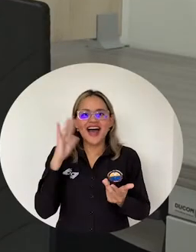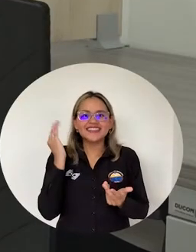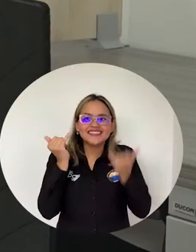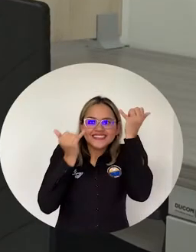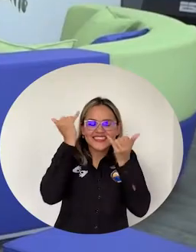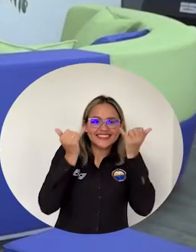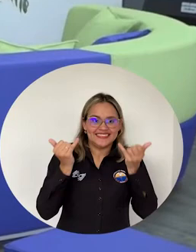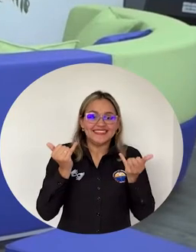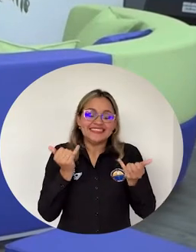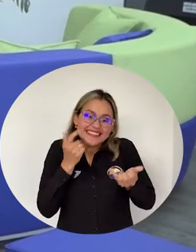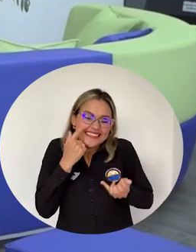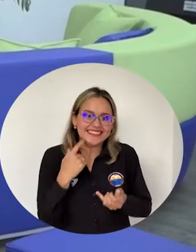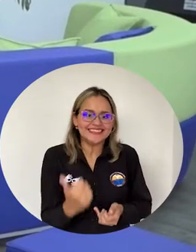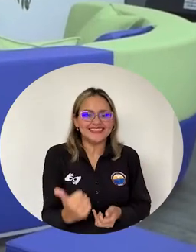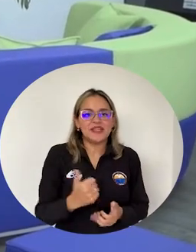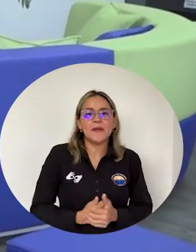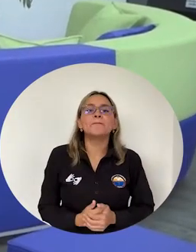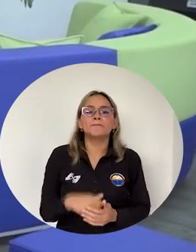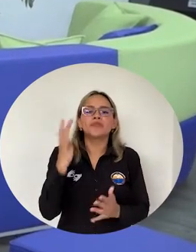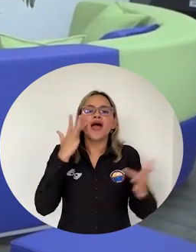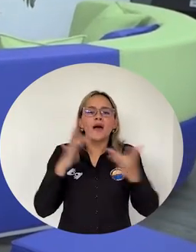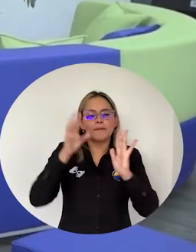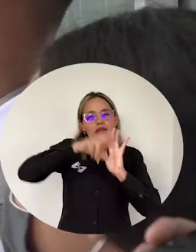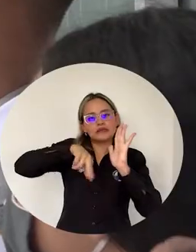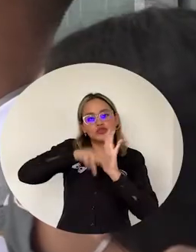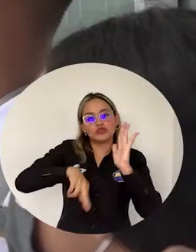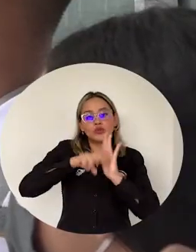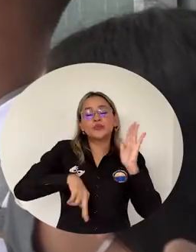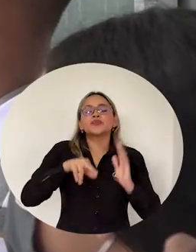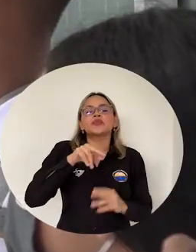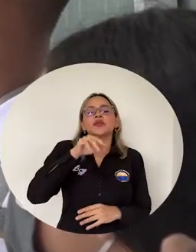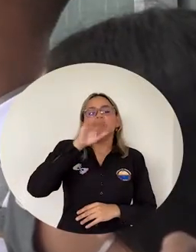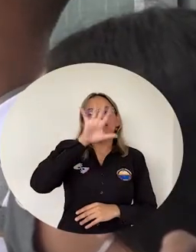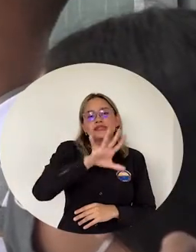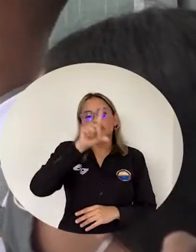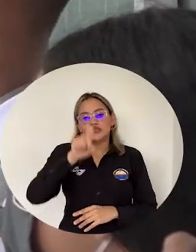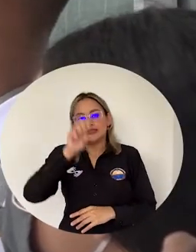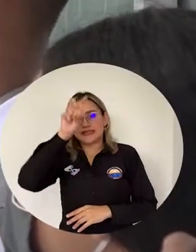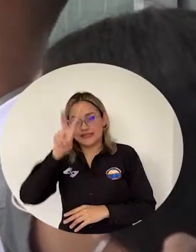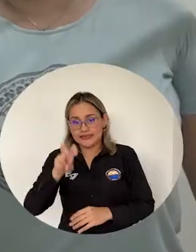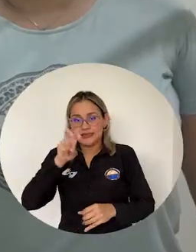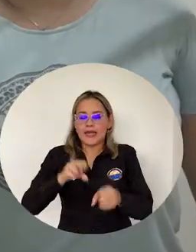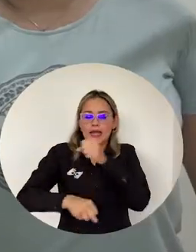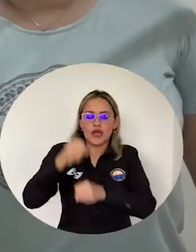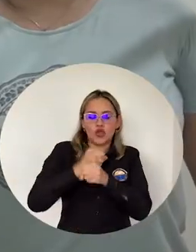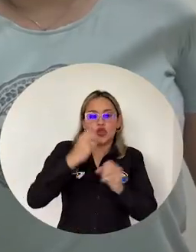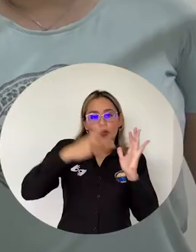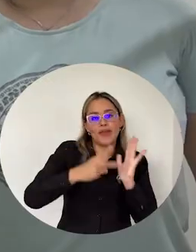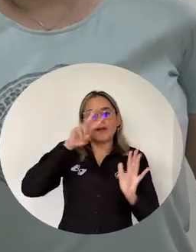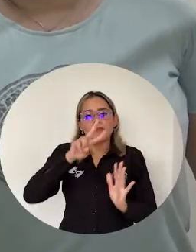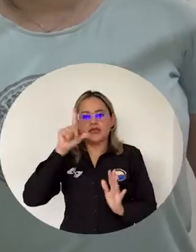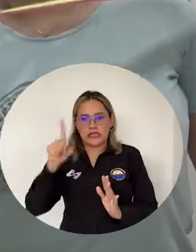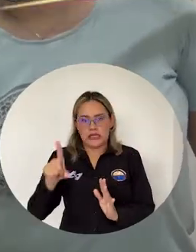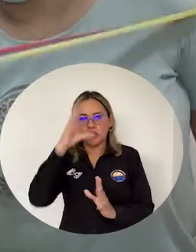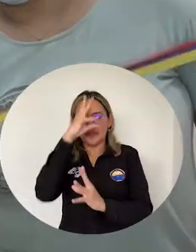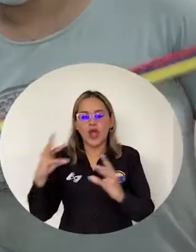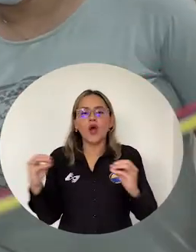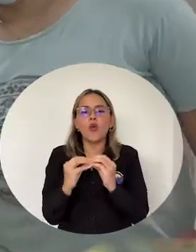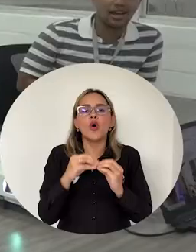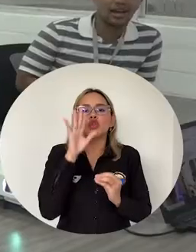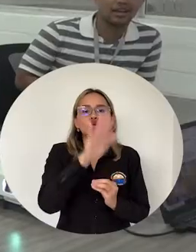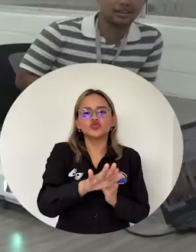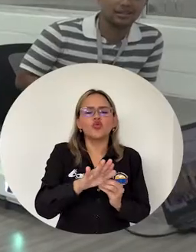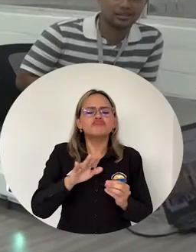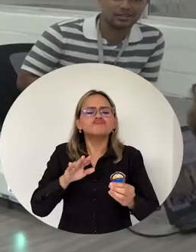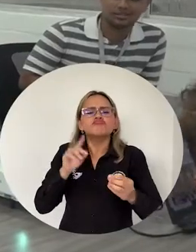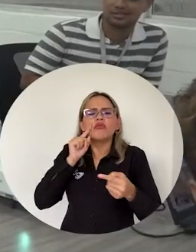crear La entrega del centro se enmarca en la resolución rectoral número 567 de 2021 Por la cual se crea el